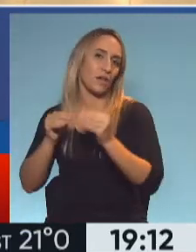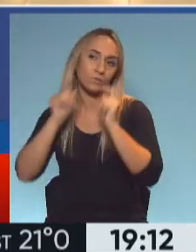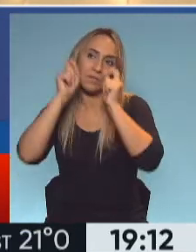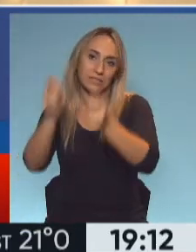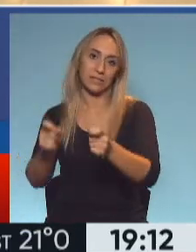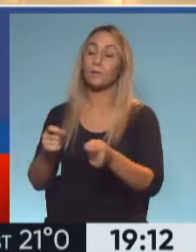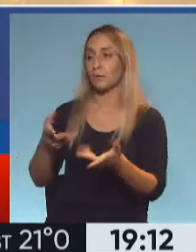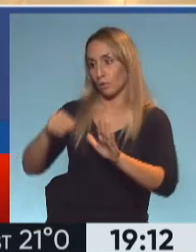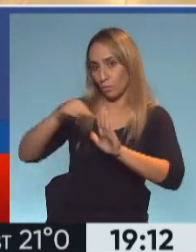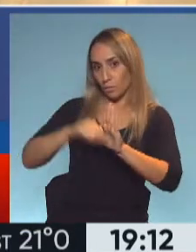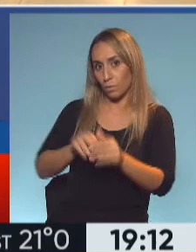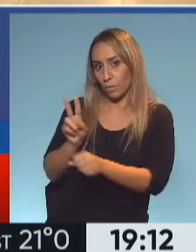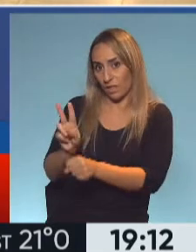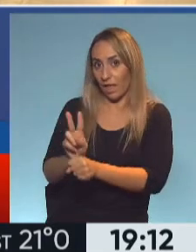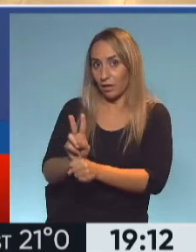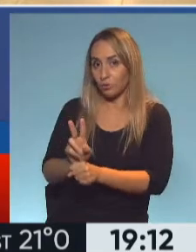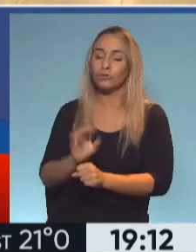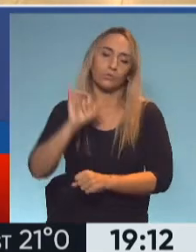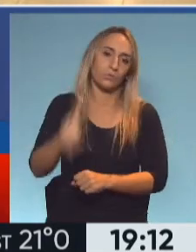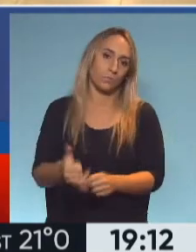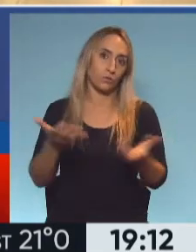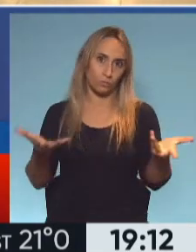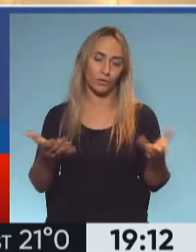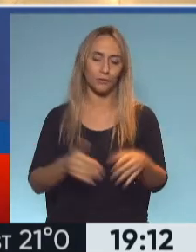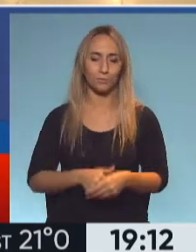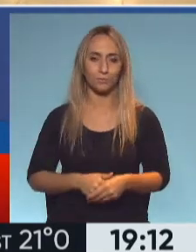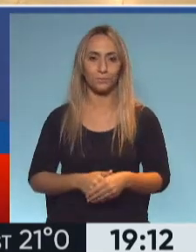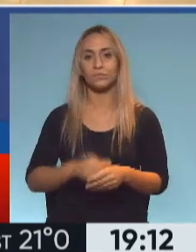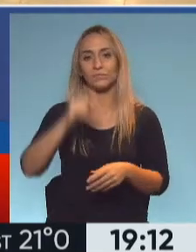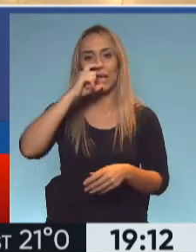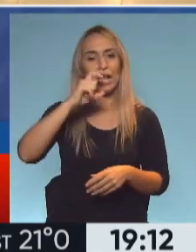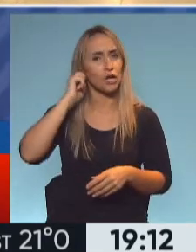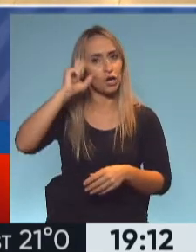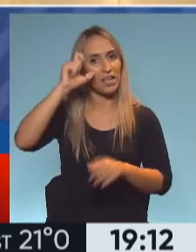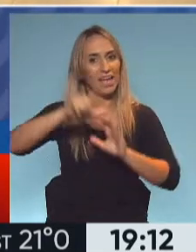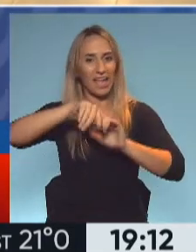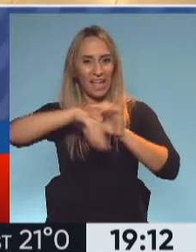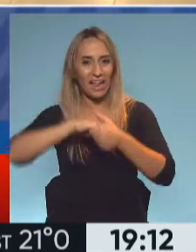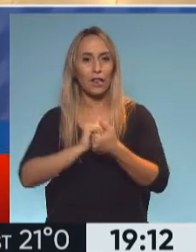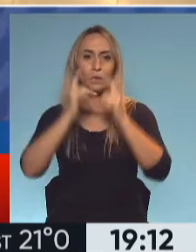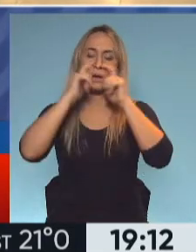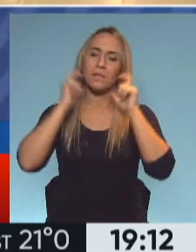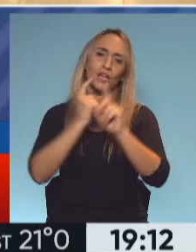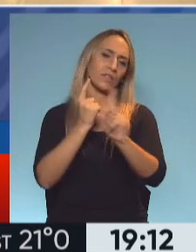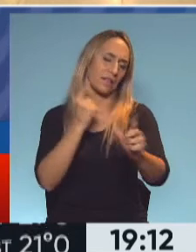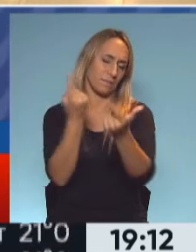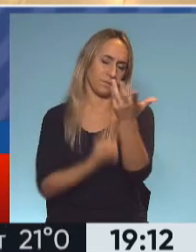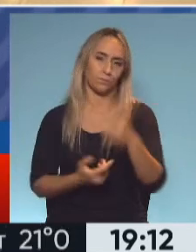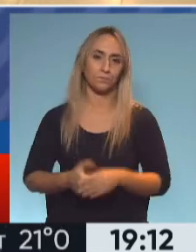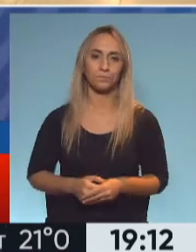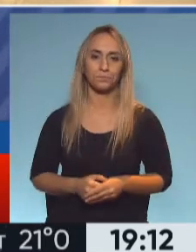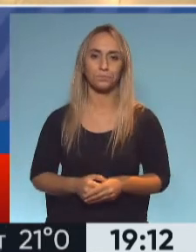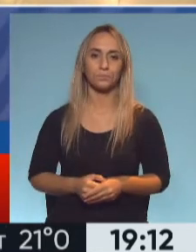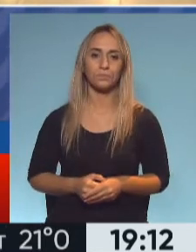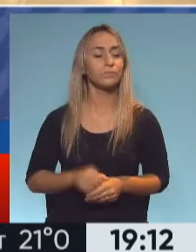pero con los cuidados necesarios. Sí, por supuesto. Alcohol en gel, barbijo, distancia. ¿A dónde va, señora?